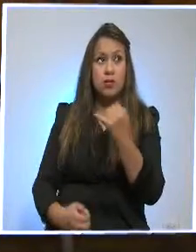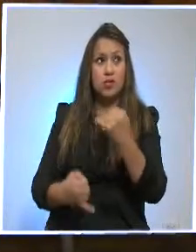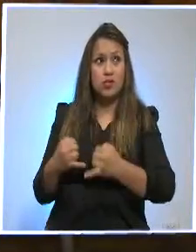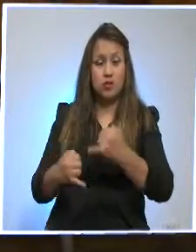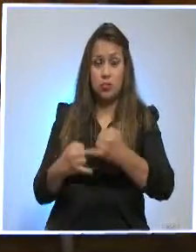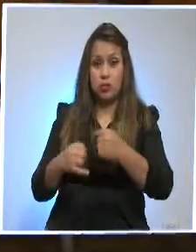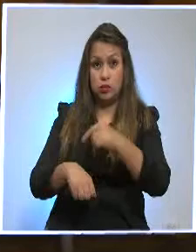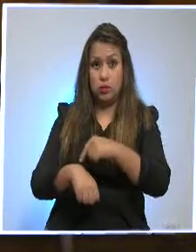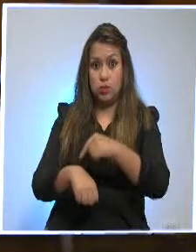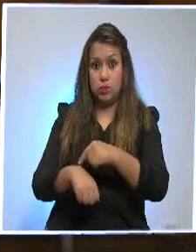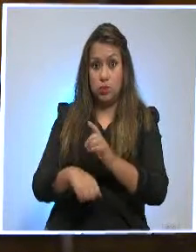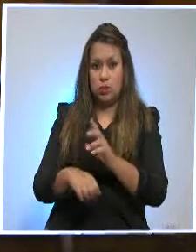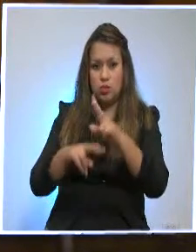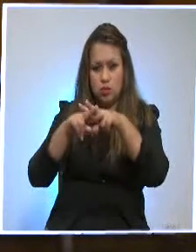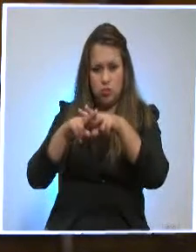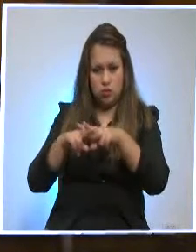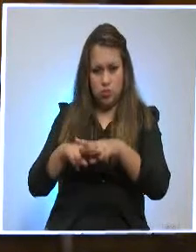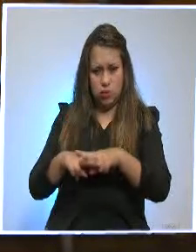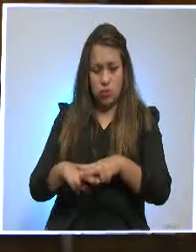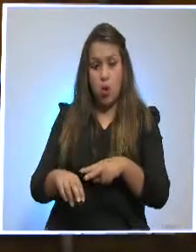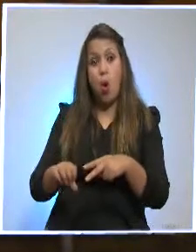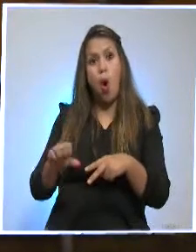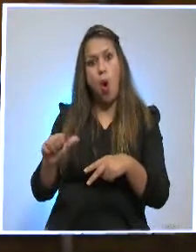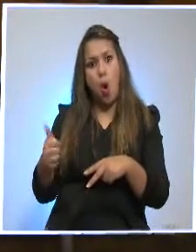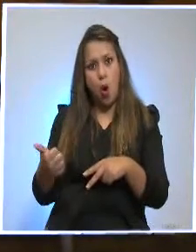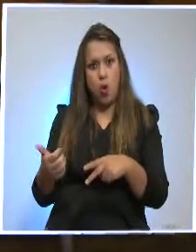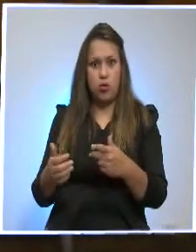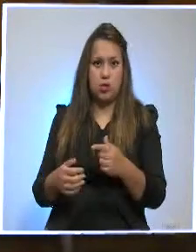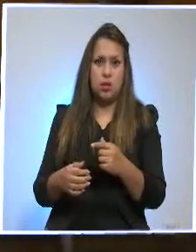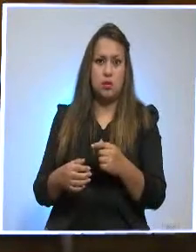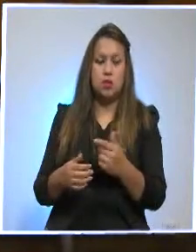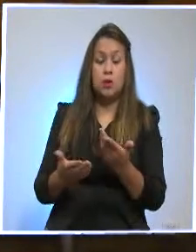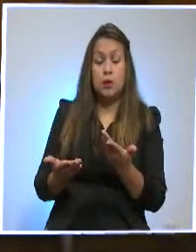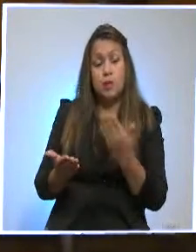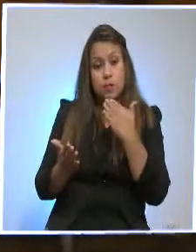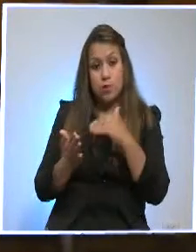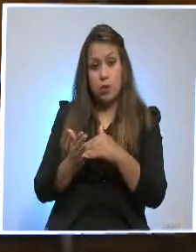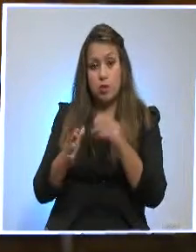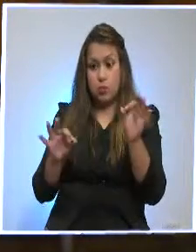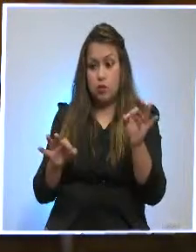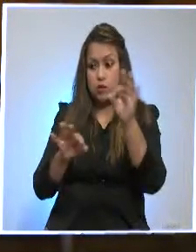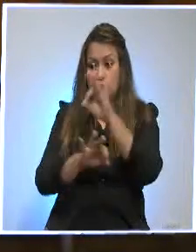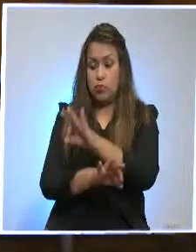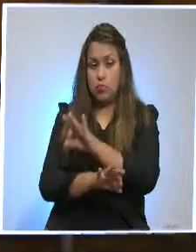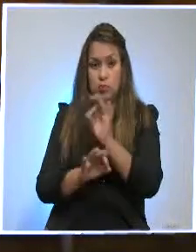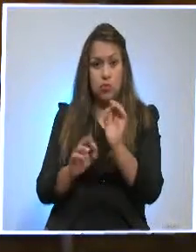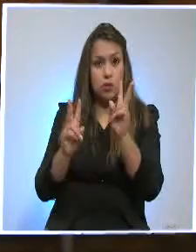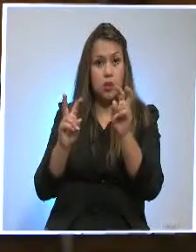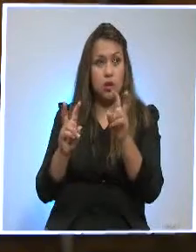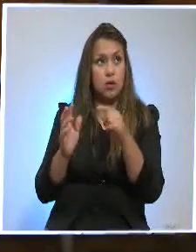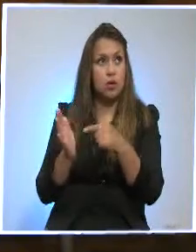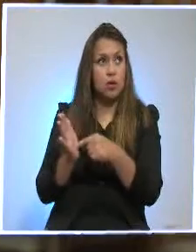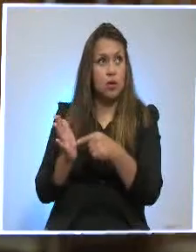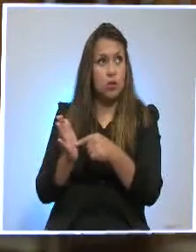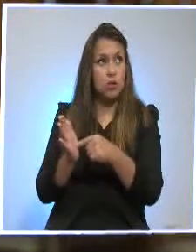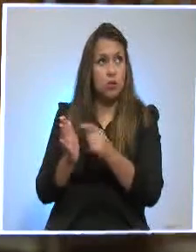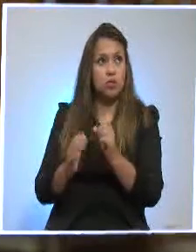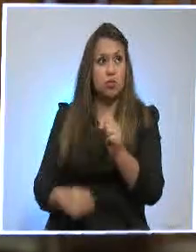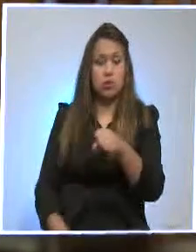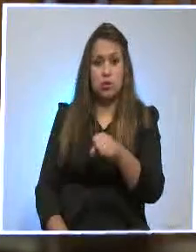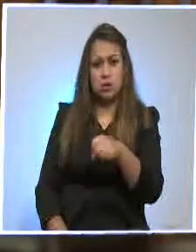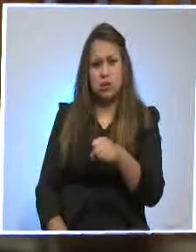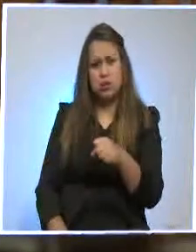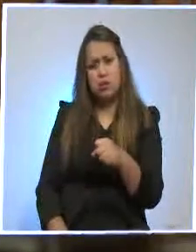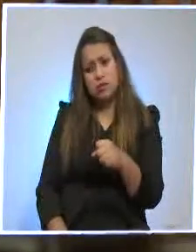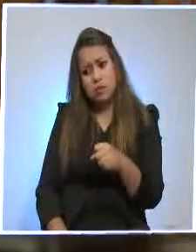que se estaría analizando otra serie de medidas que reemplazarían a estas adoptadas como el caso de las salvaguardias. Sí, o sea,